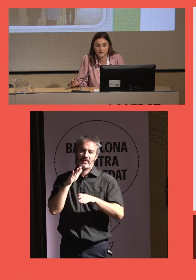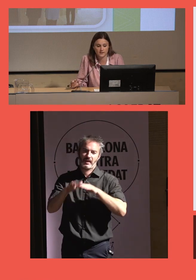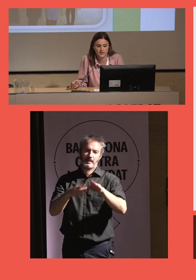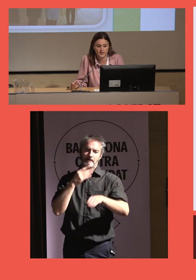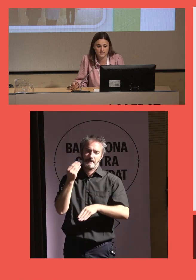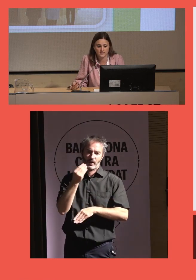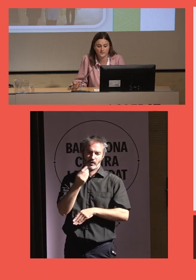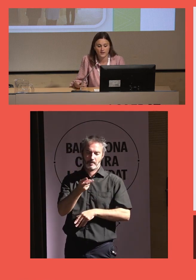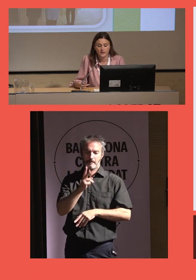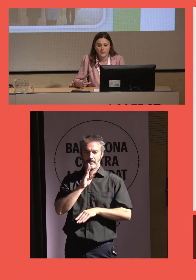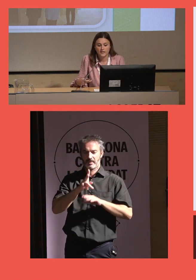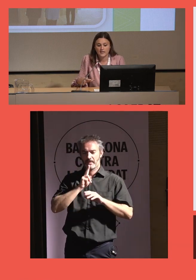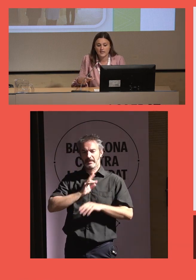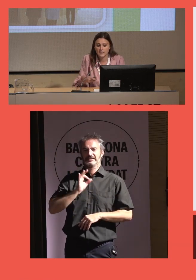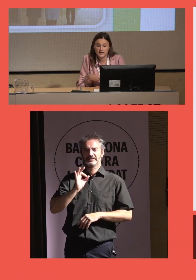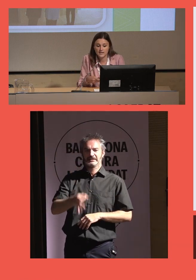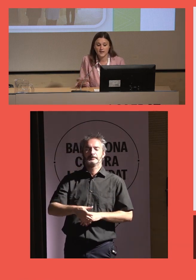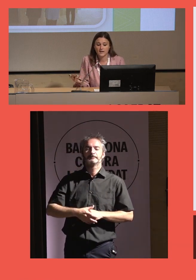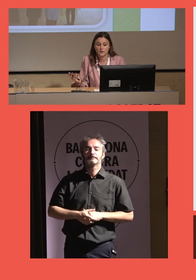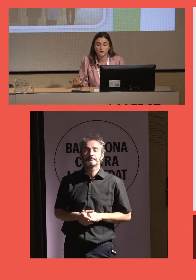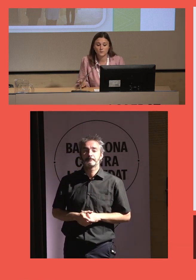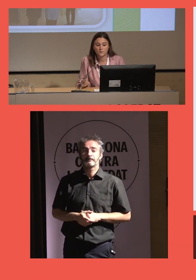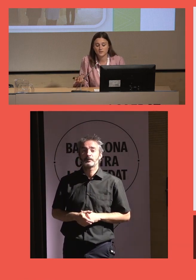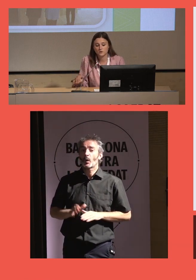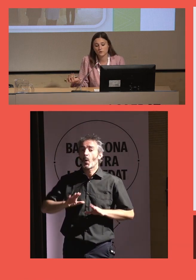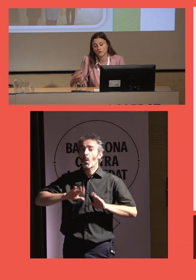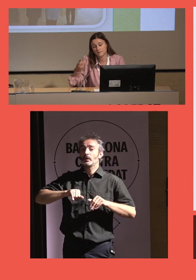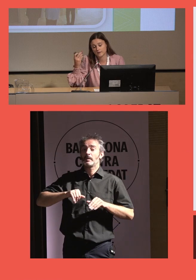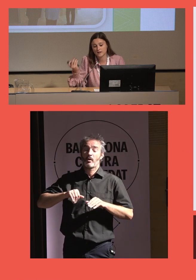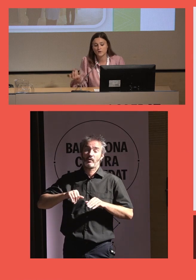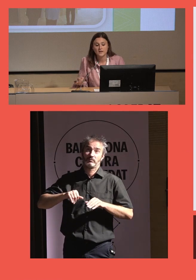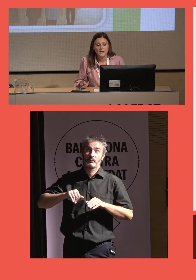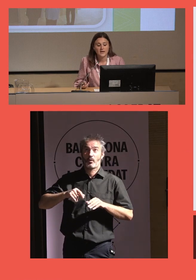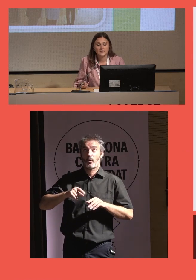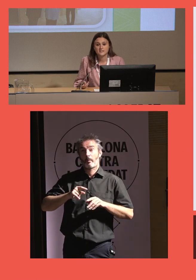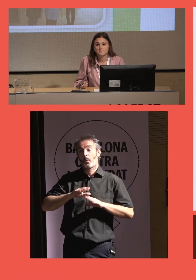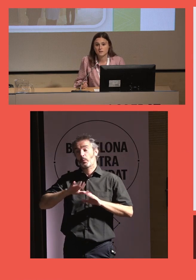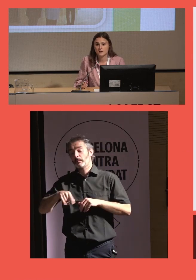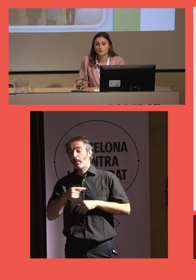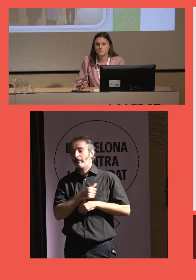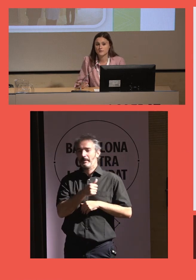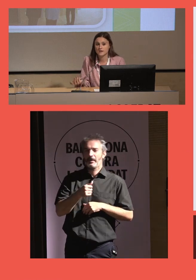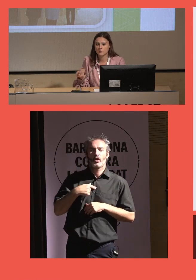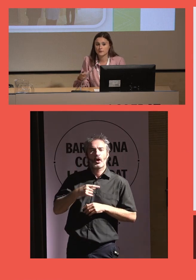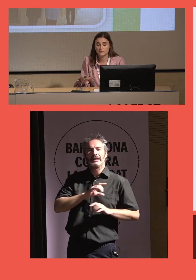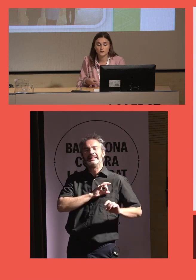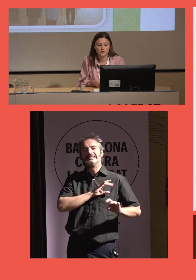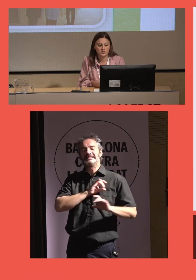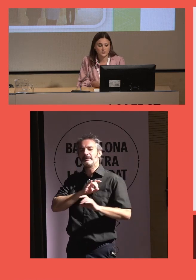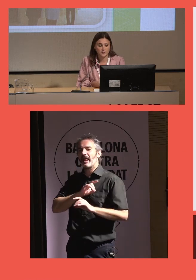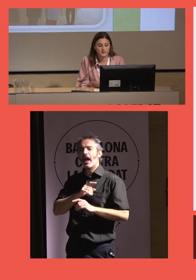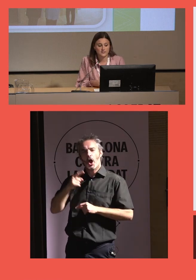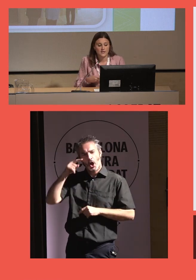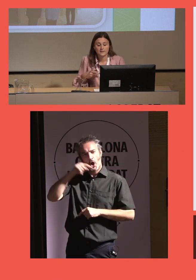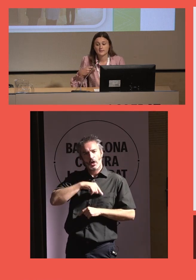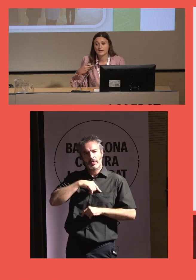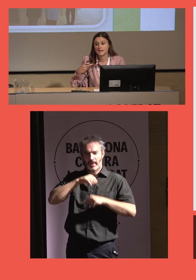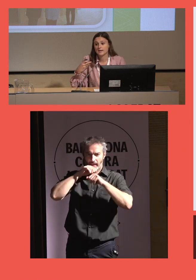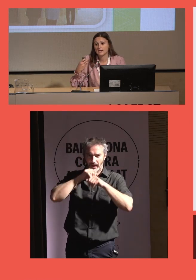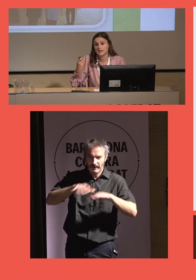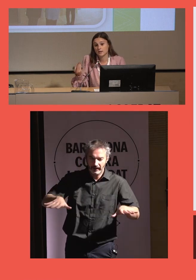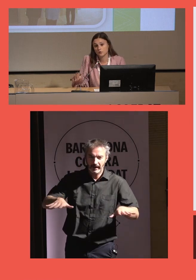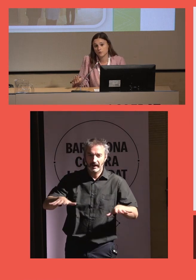es más probable que te diga que sí. Y nada, el último paso o el primero es sensibilizar y concienciar que lo hacemos, pues eso, a través